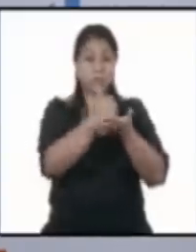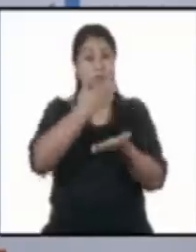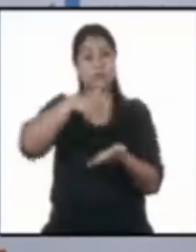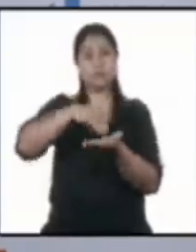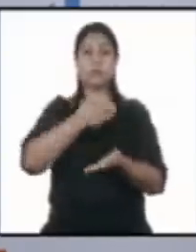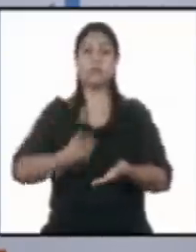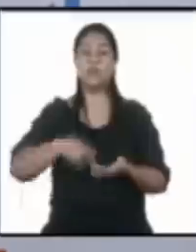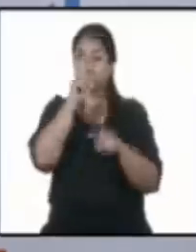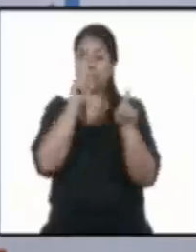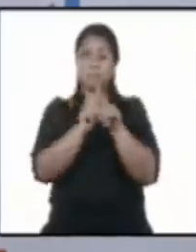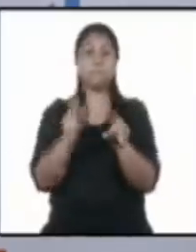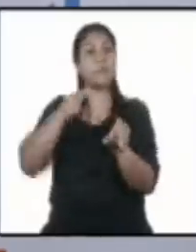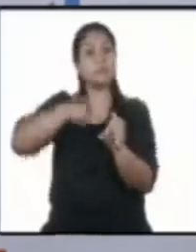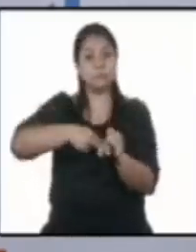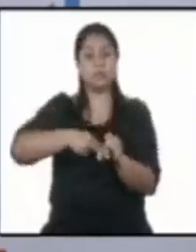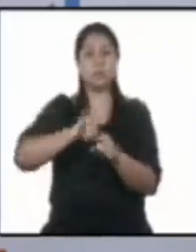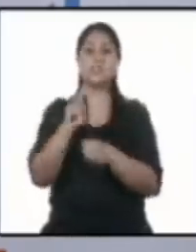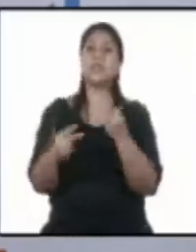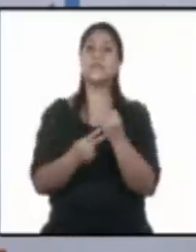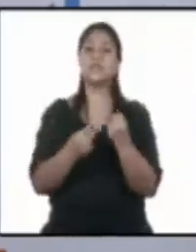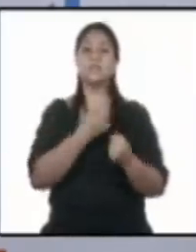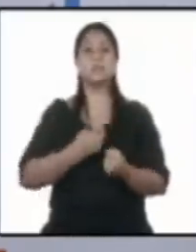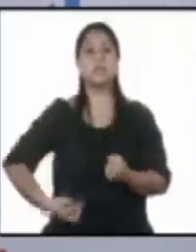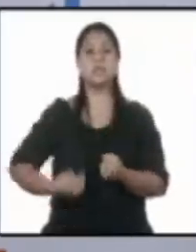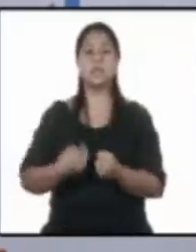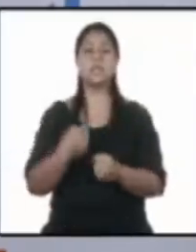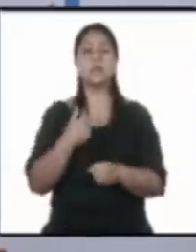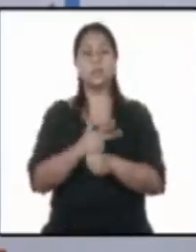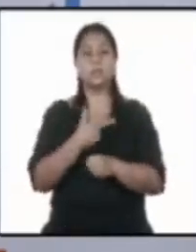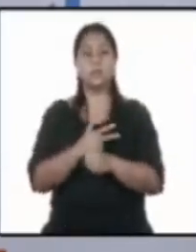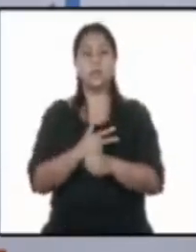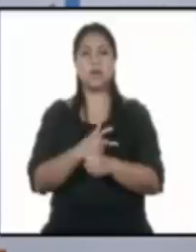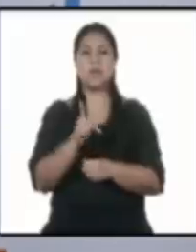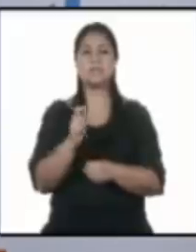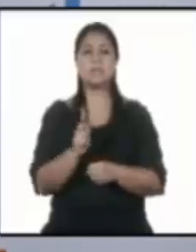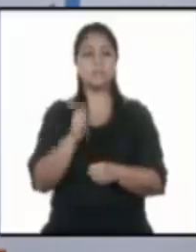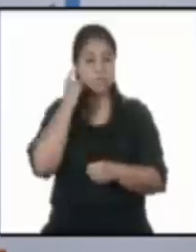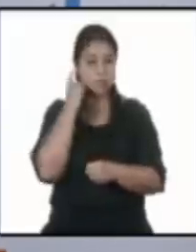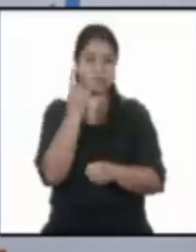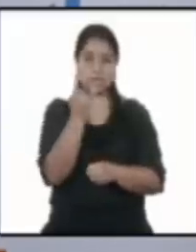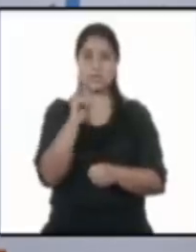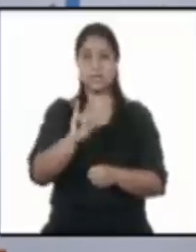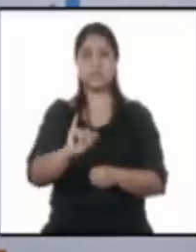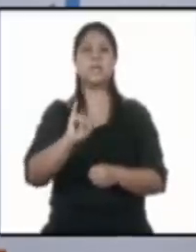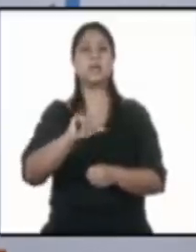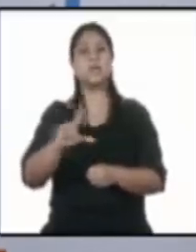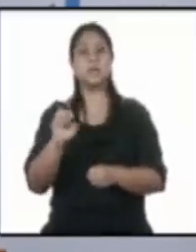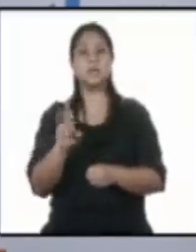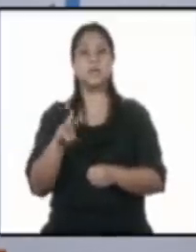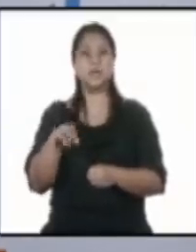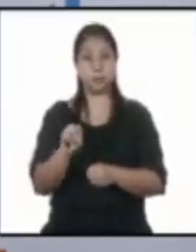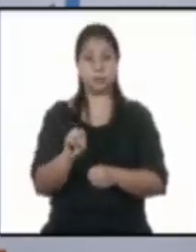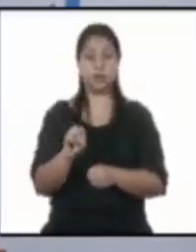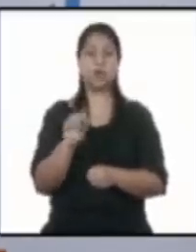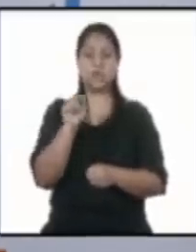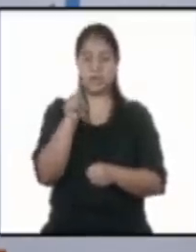supuesto, la participación del Vicepresidente de la República de Guatemala, el licenciado Guillermo Castillo, seguimos comprobando